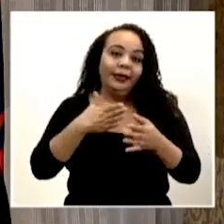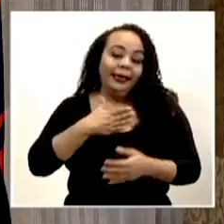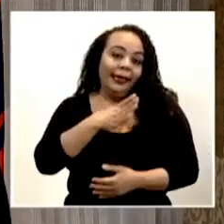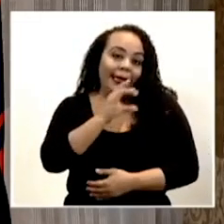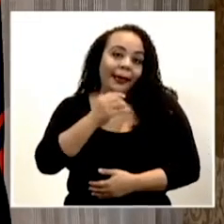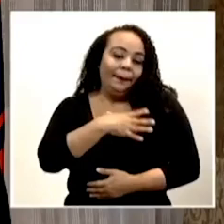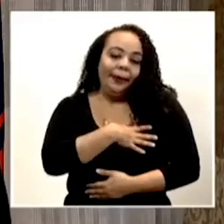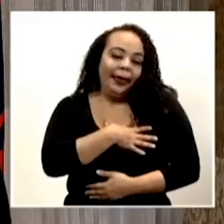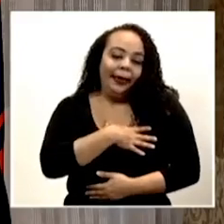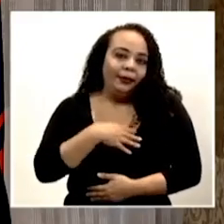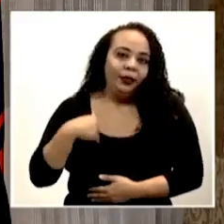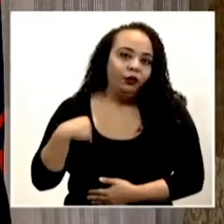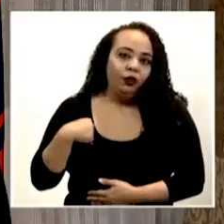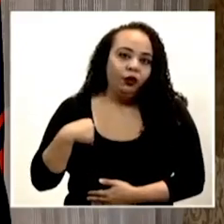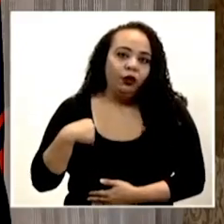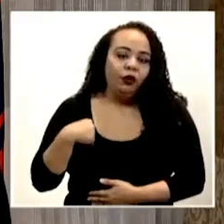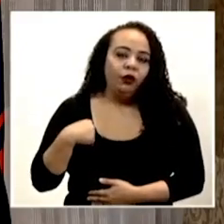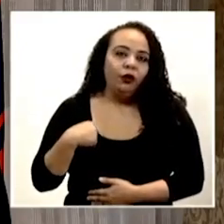la, eh,